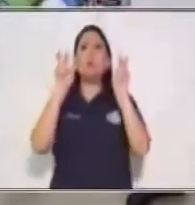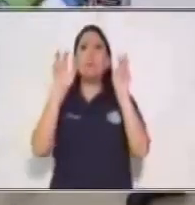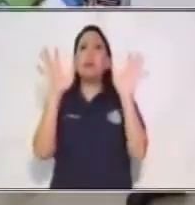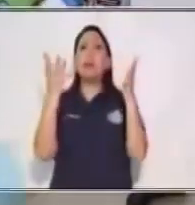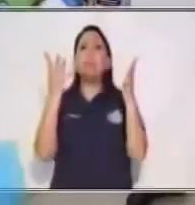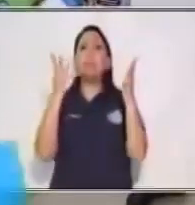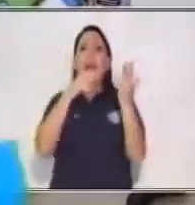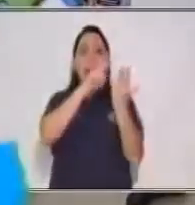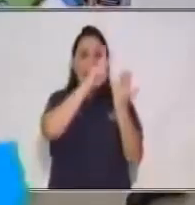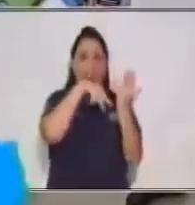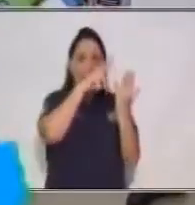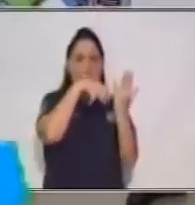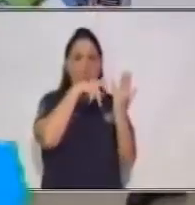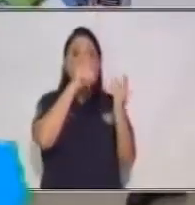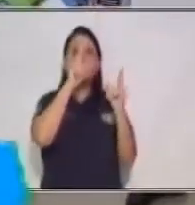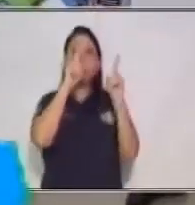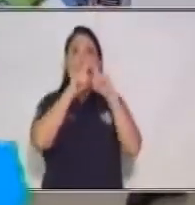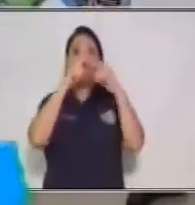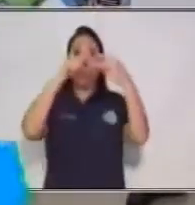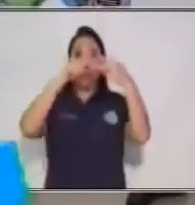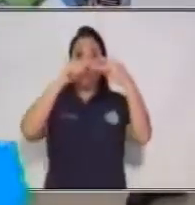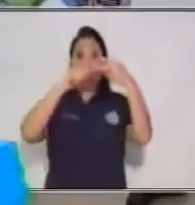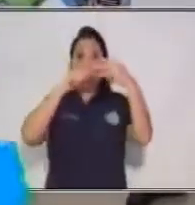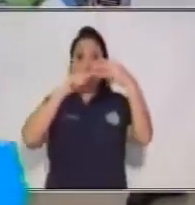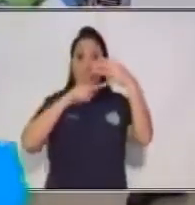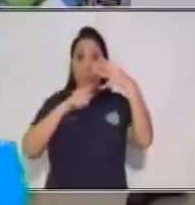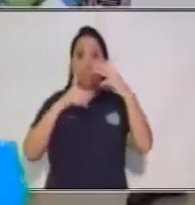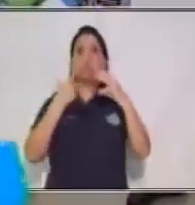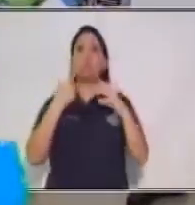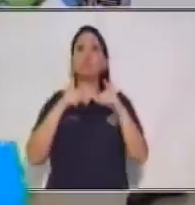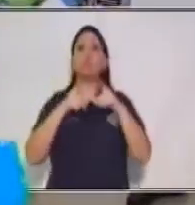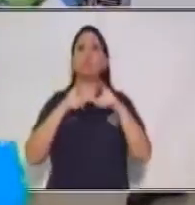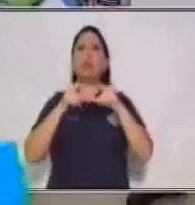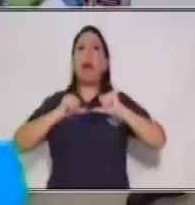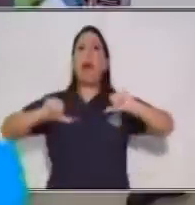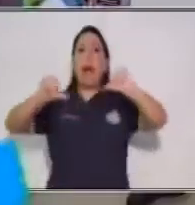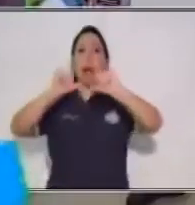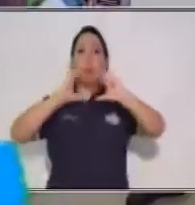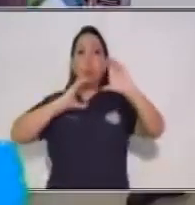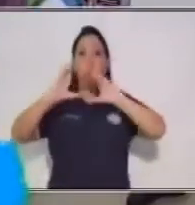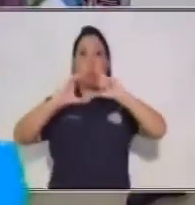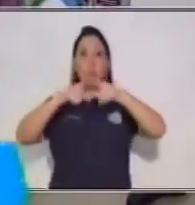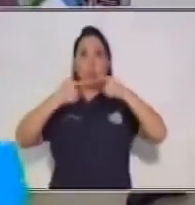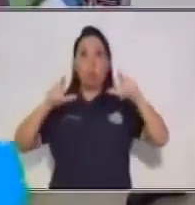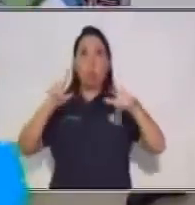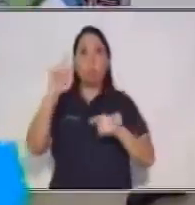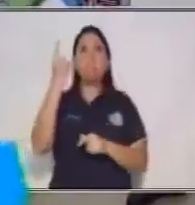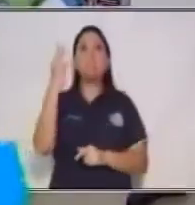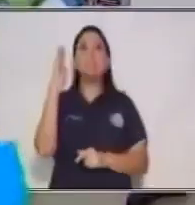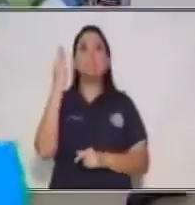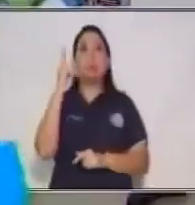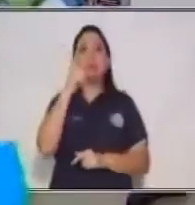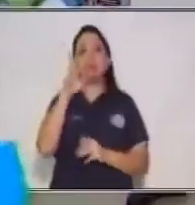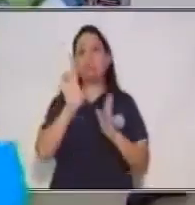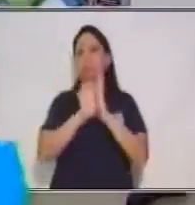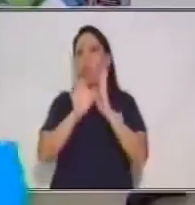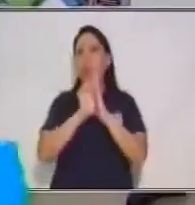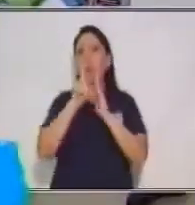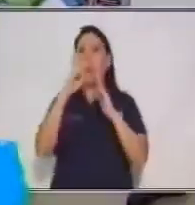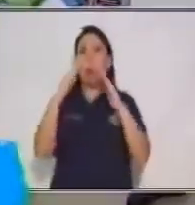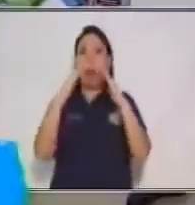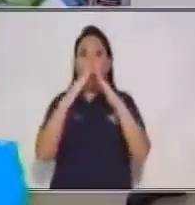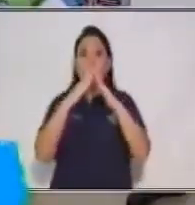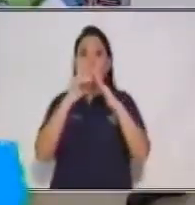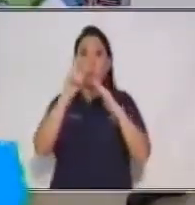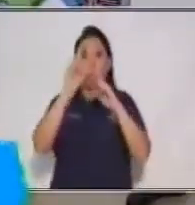Redacción y Fases de la Redacción. Del área de comunicación y lenguaje de primero básico. Si en casa hay alguna persona con